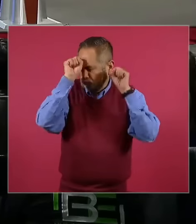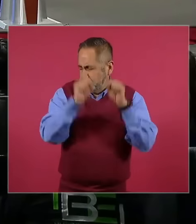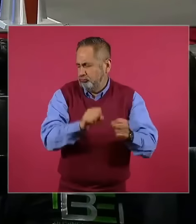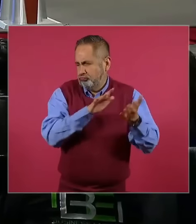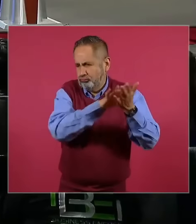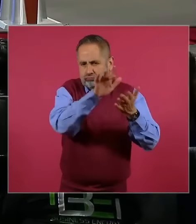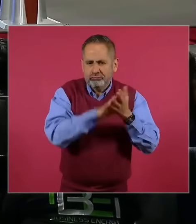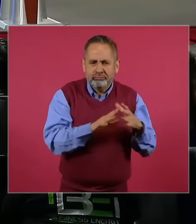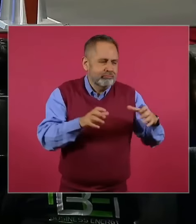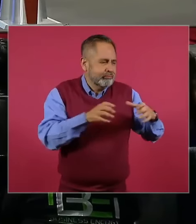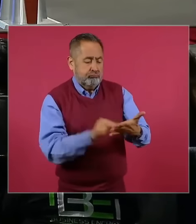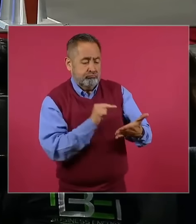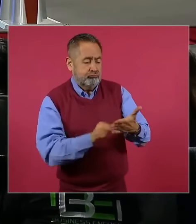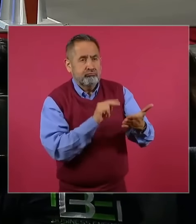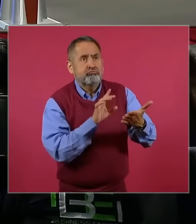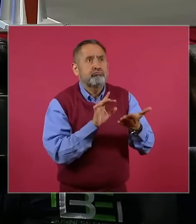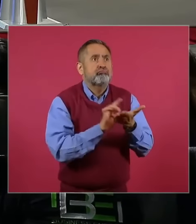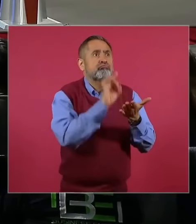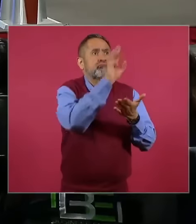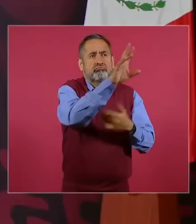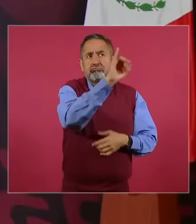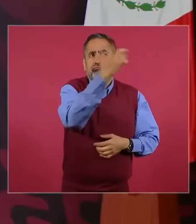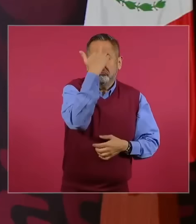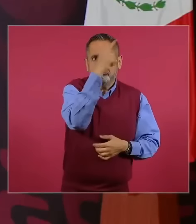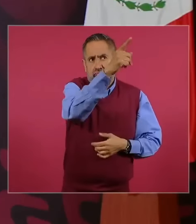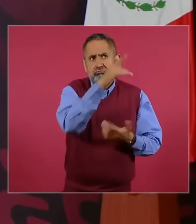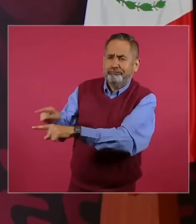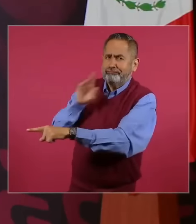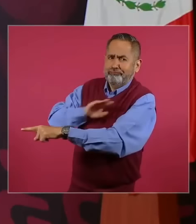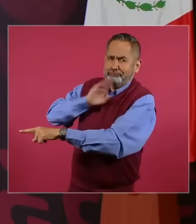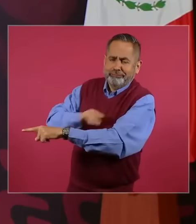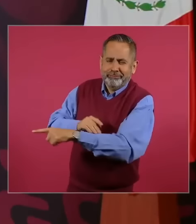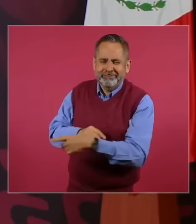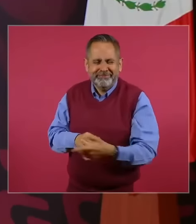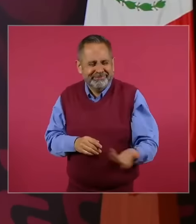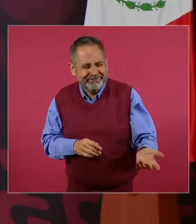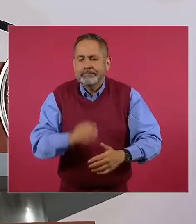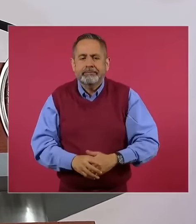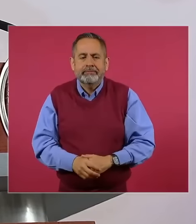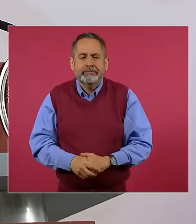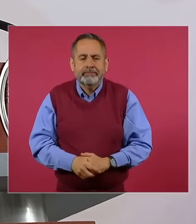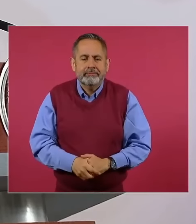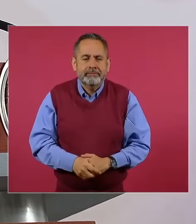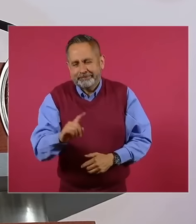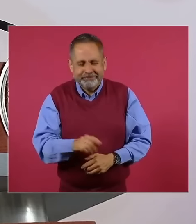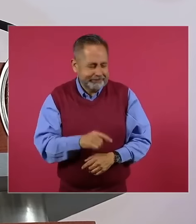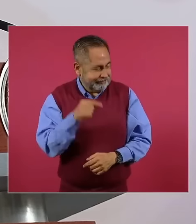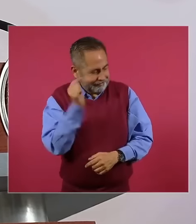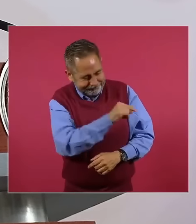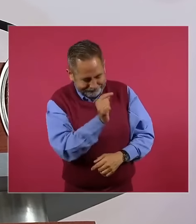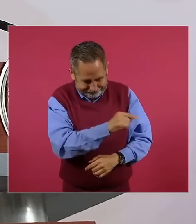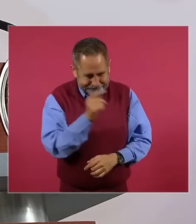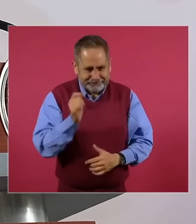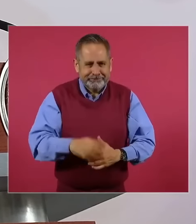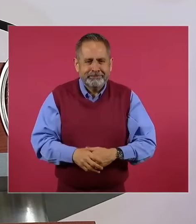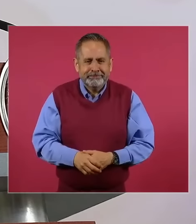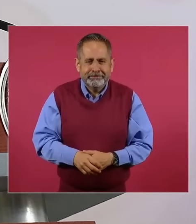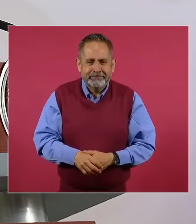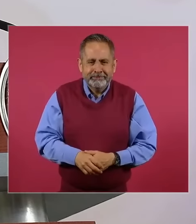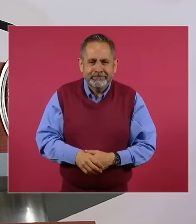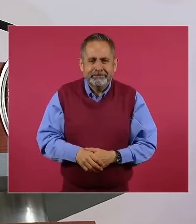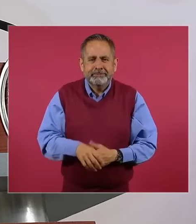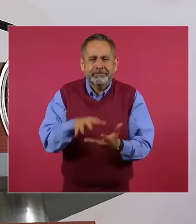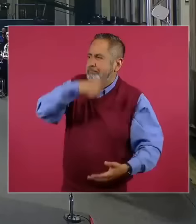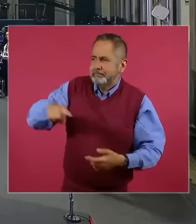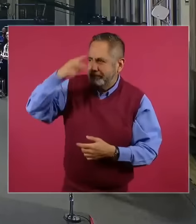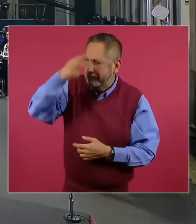de los abajo firmantes, de la intelectualidad orgánica, del conservadurismo, de ustedes no y de la mayoría de